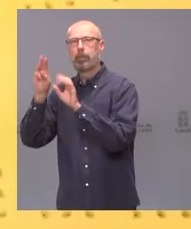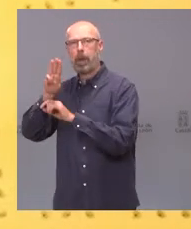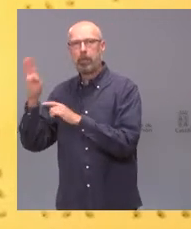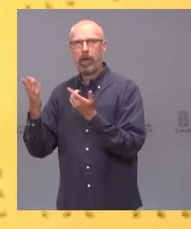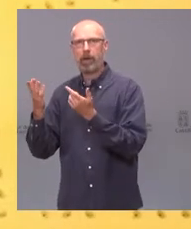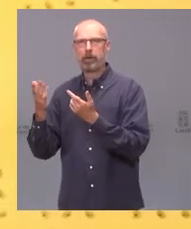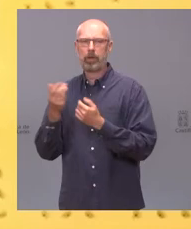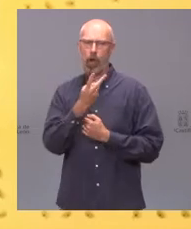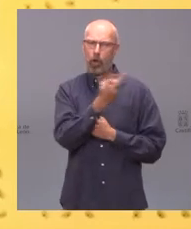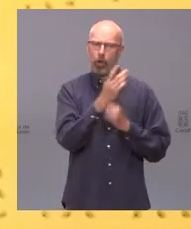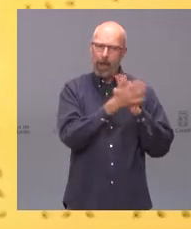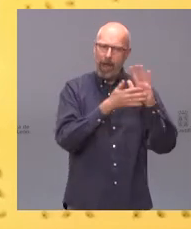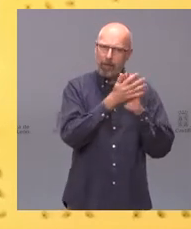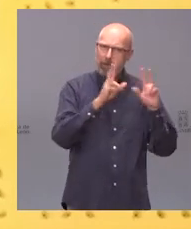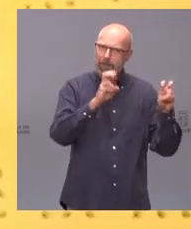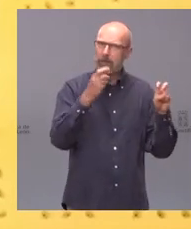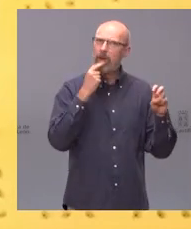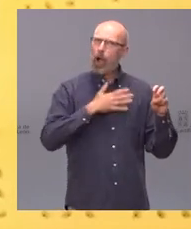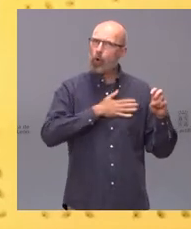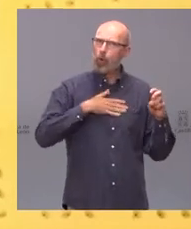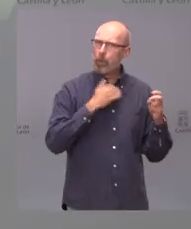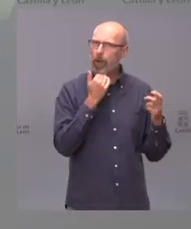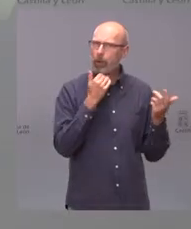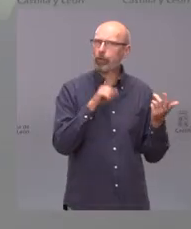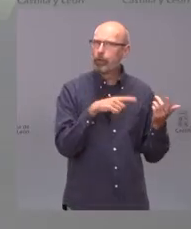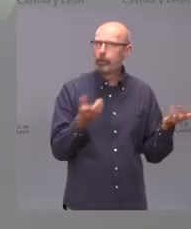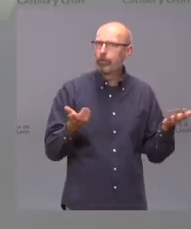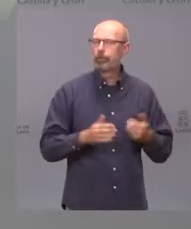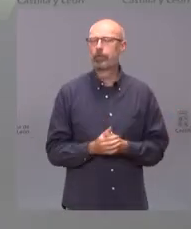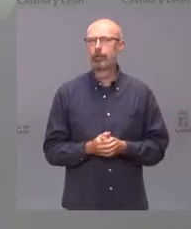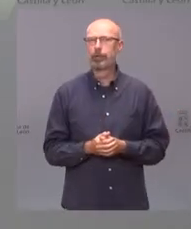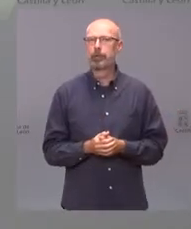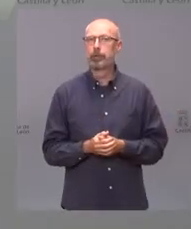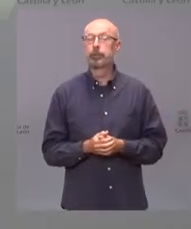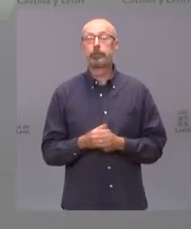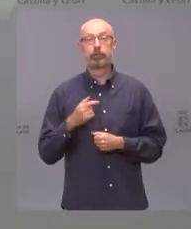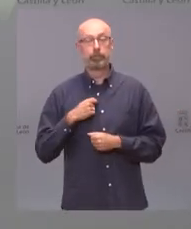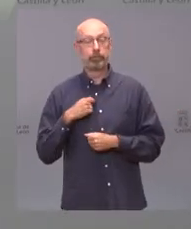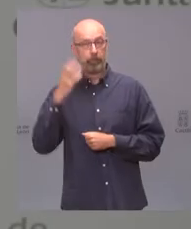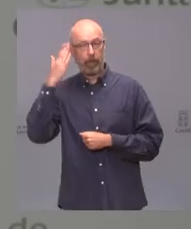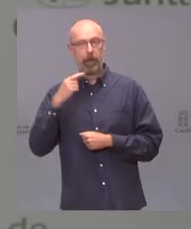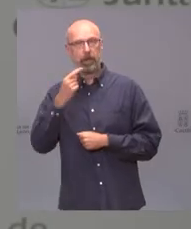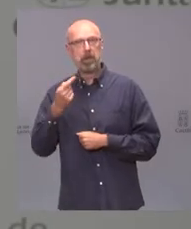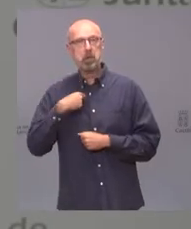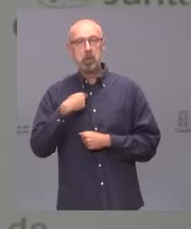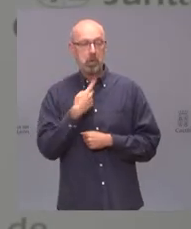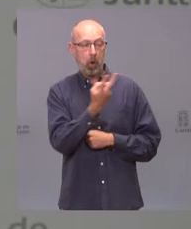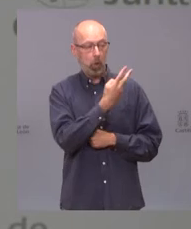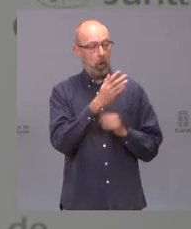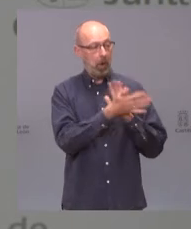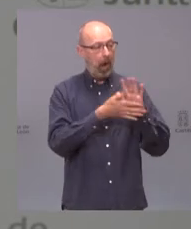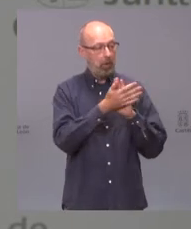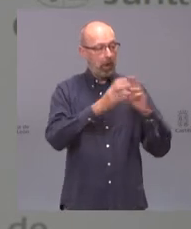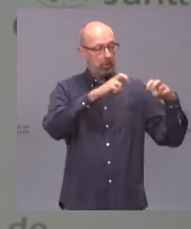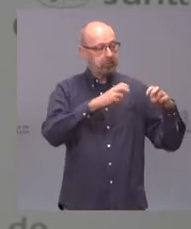Mañueco pues también como ha sido un poco ese ambiente en la reunión pues por mi parte ha sido un ambiente totalmente cordial